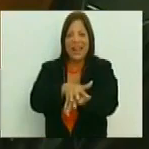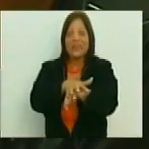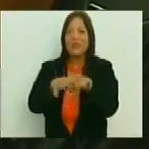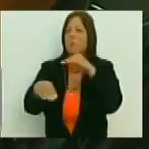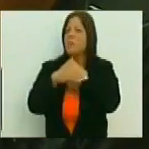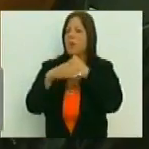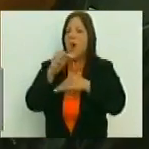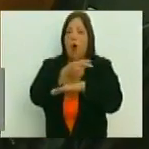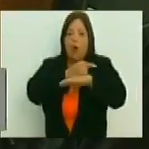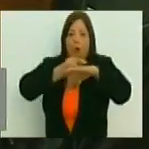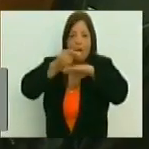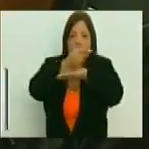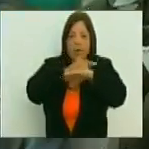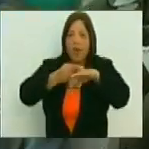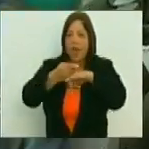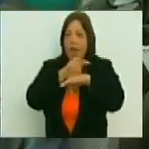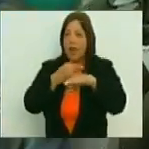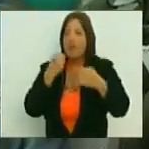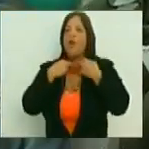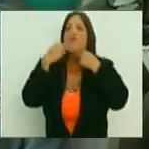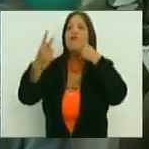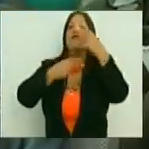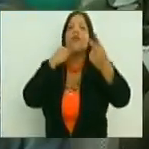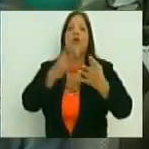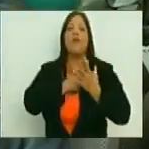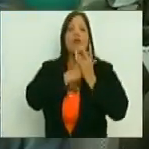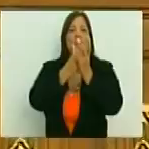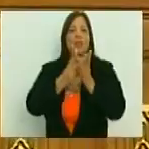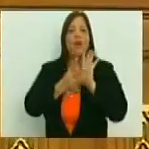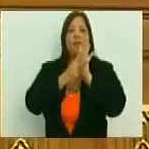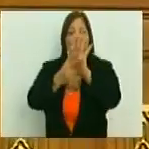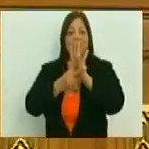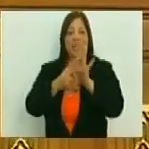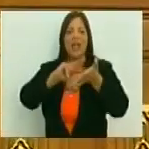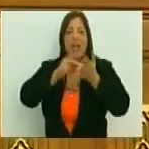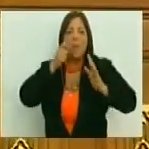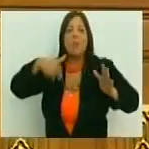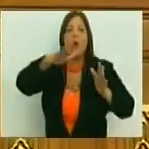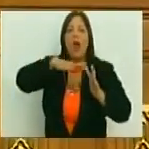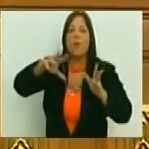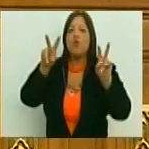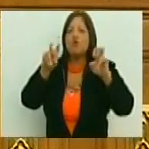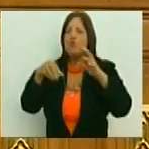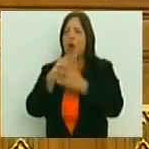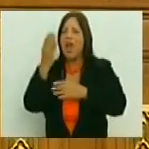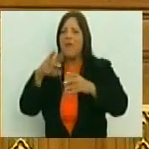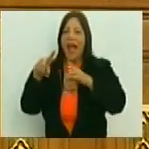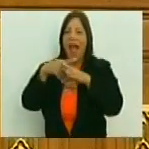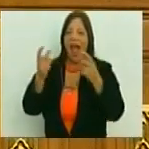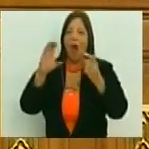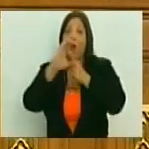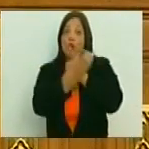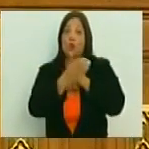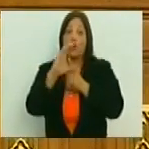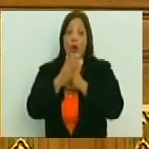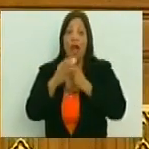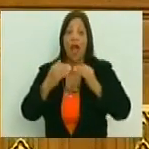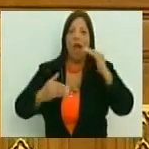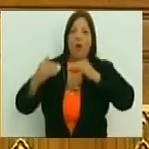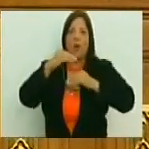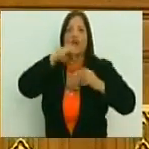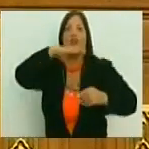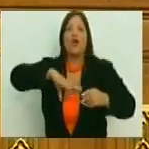donde el gobierno sea el portavoz de la voluntad del pueblo, donde se hablaba de la nueva hegemonía cultural, del nuevo bloque